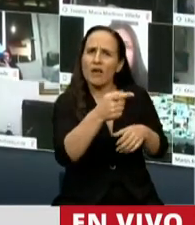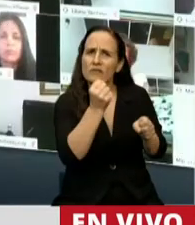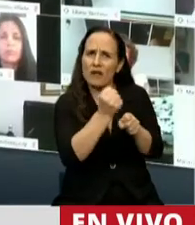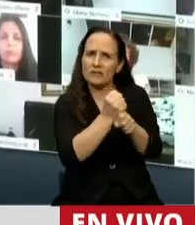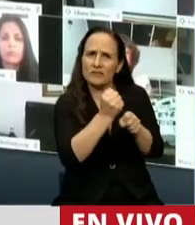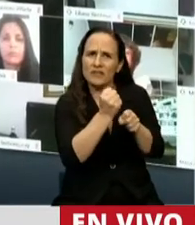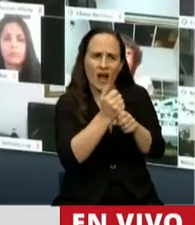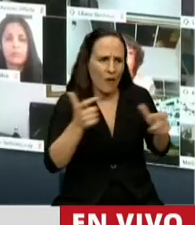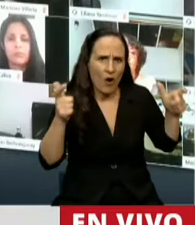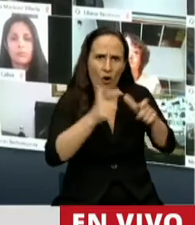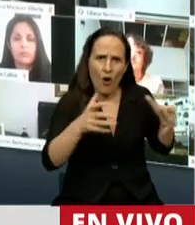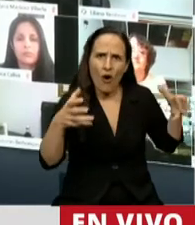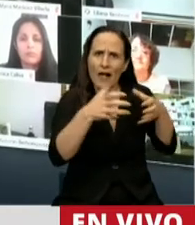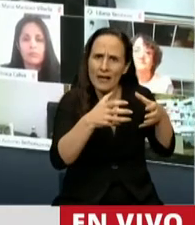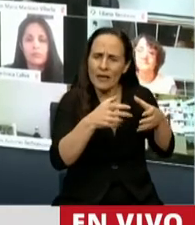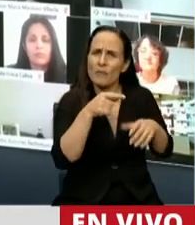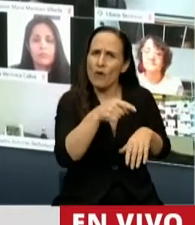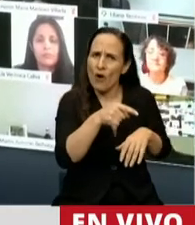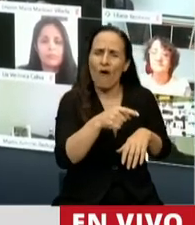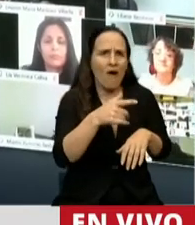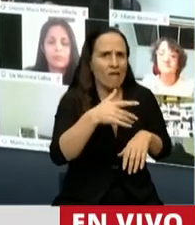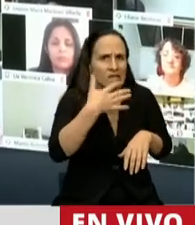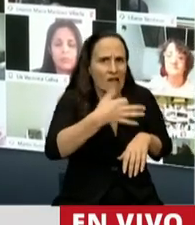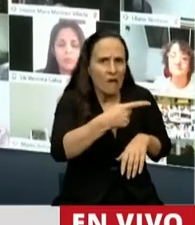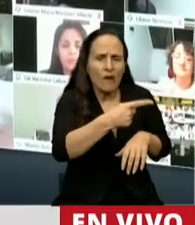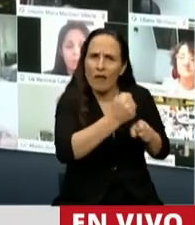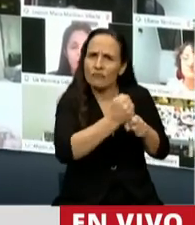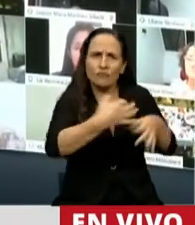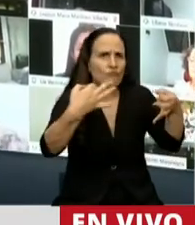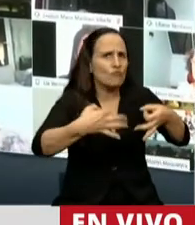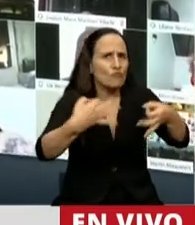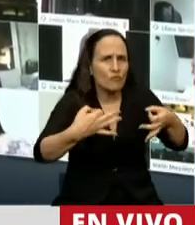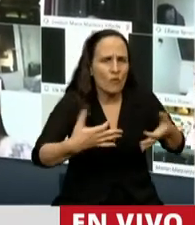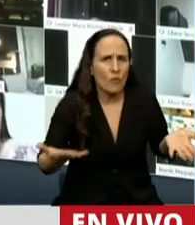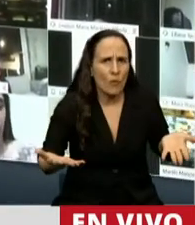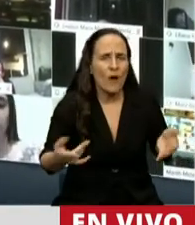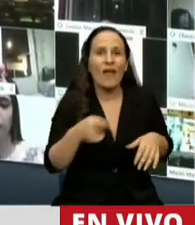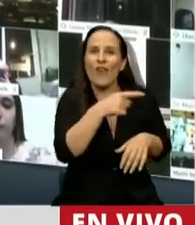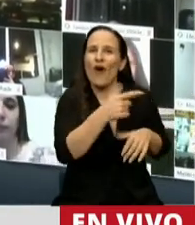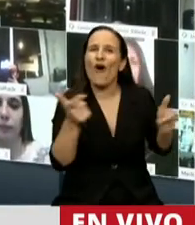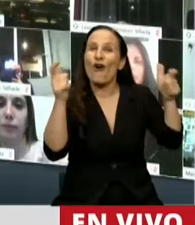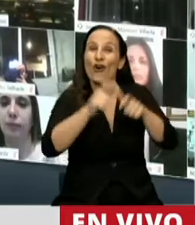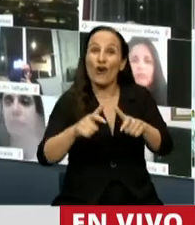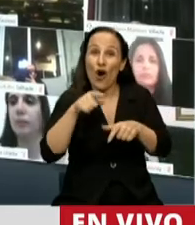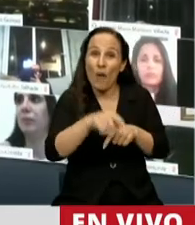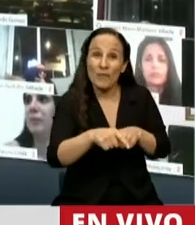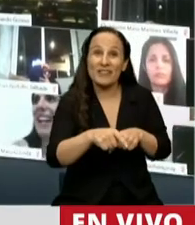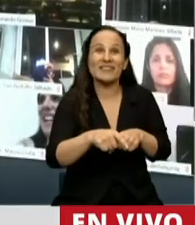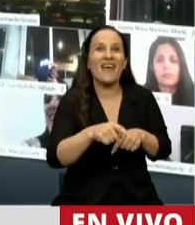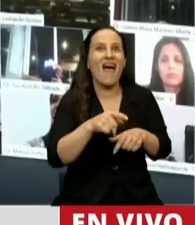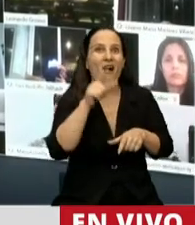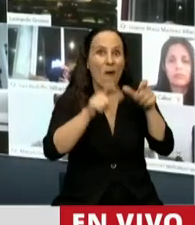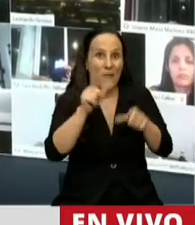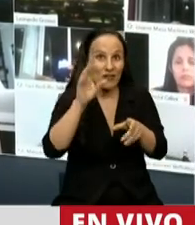equipo, 12 misiones, es un logro realmente significativo, hubiera sido muy bueno que en la Comisión los funcionarios